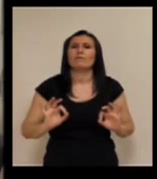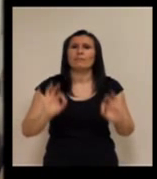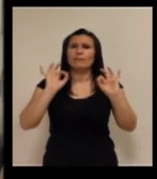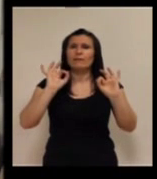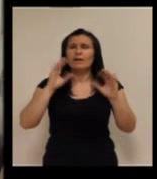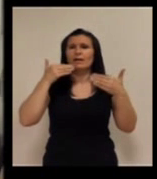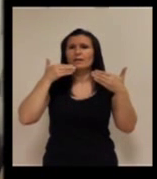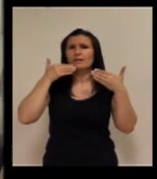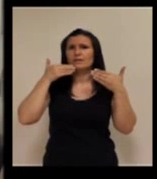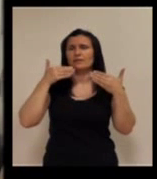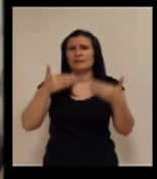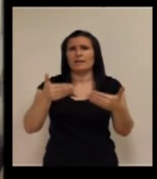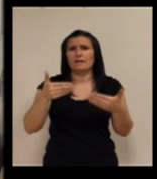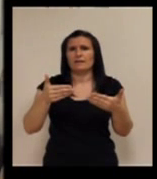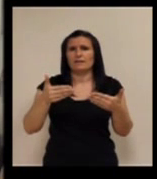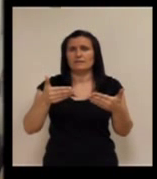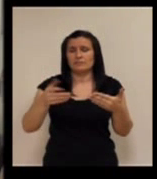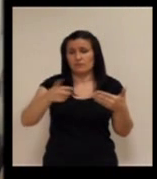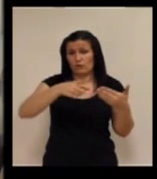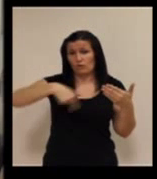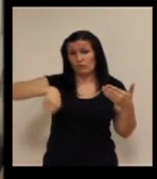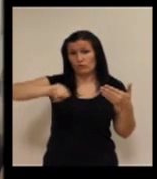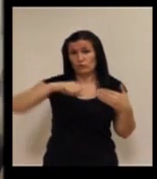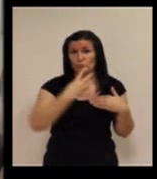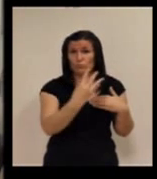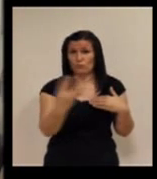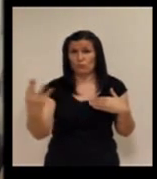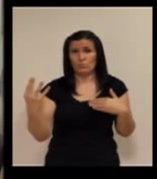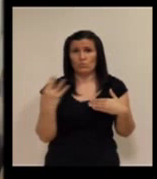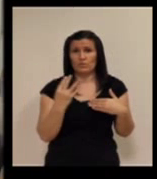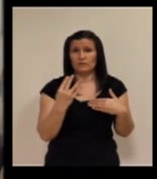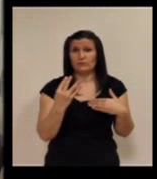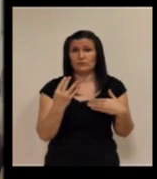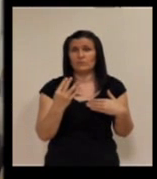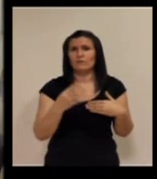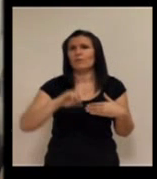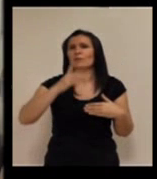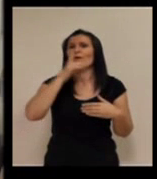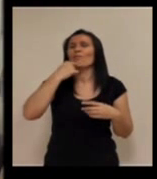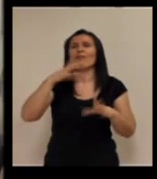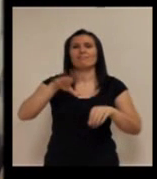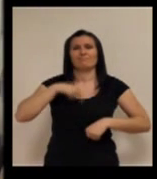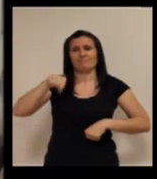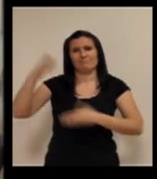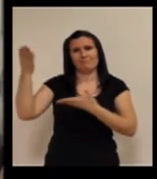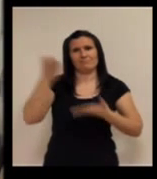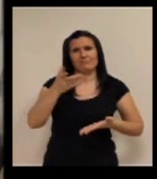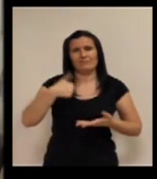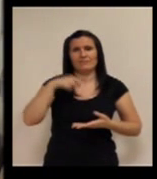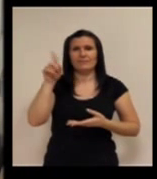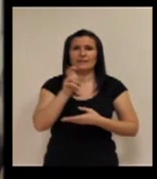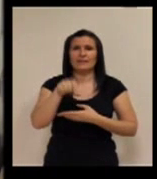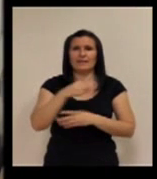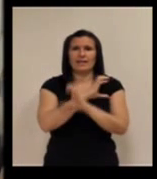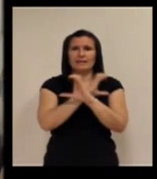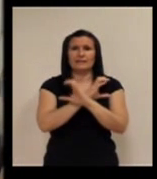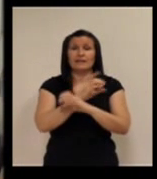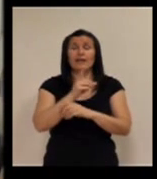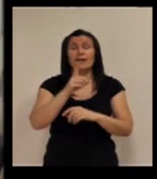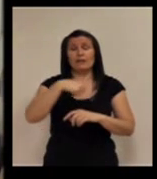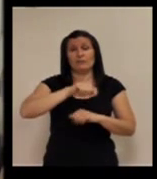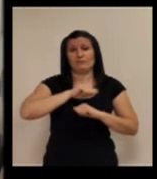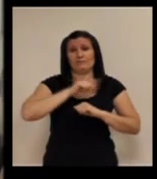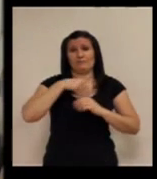quiero dar muy especialmente las gracias a vosotros cuatro primero por aceptar la invitación de